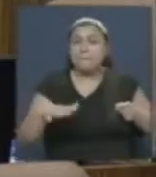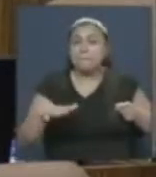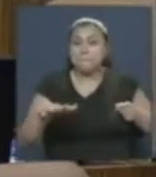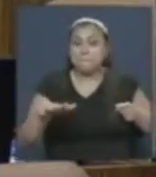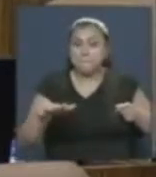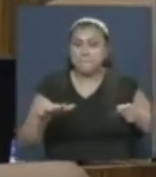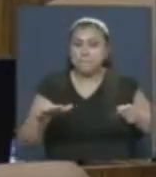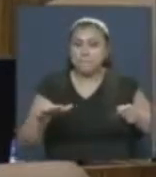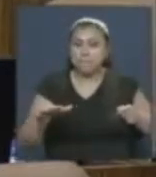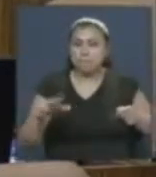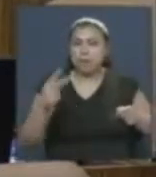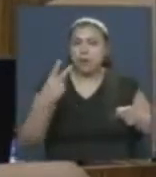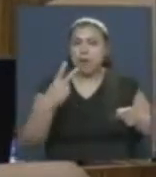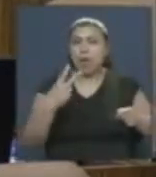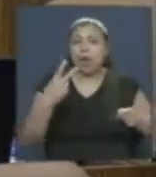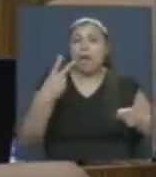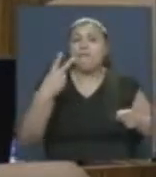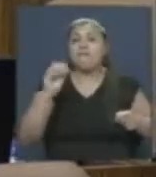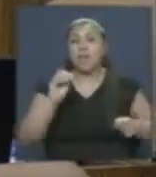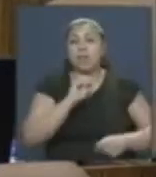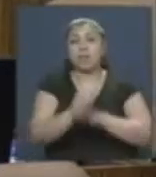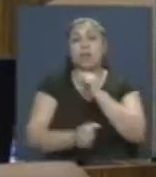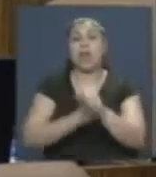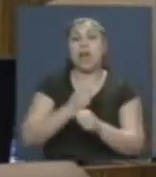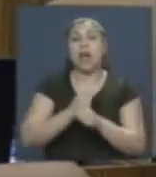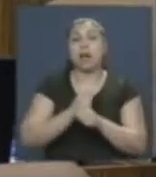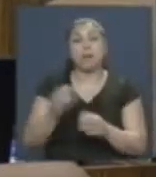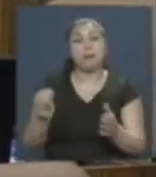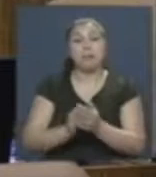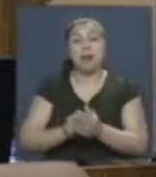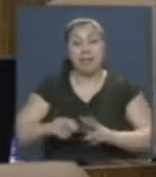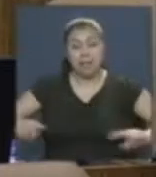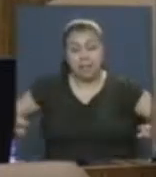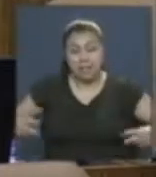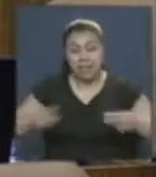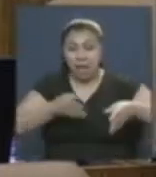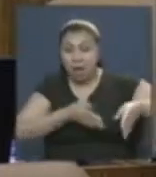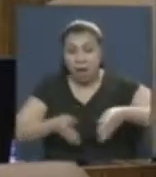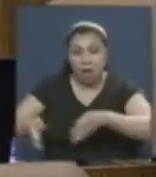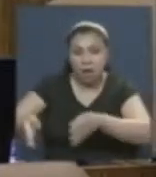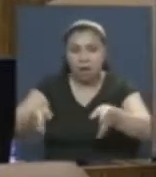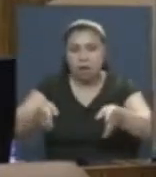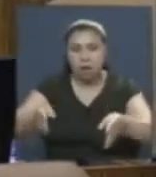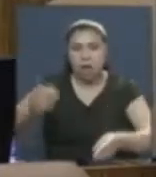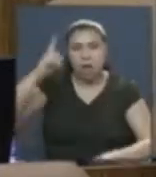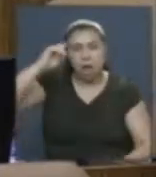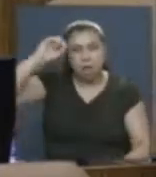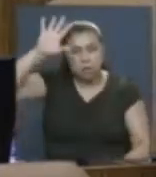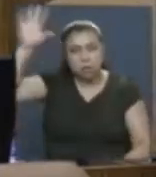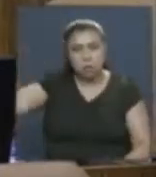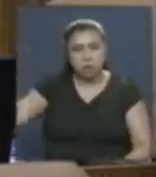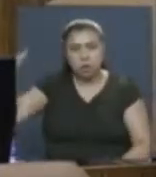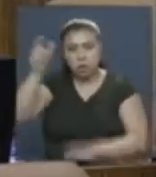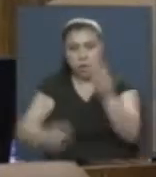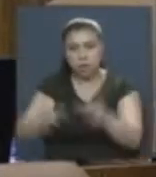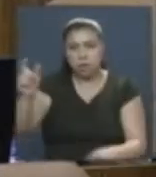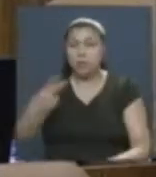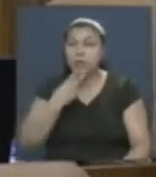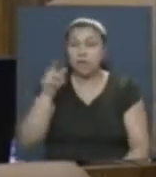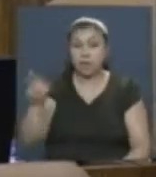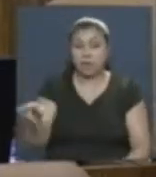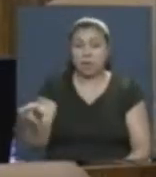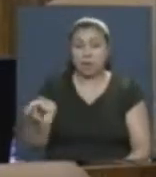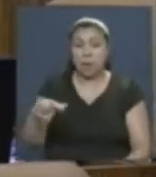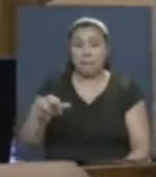actual de avance, 20 años más de construcción. El sueño de los pobladores de la región que han estado esperando esta oportunidad